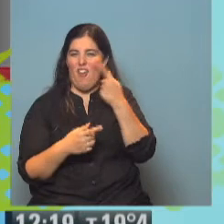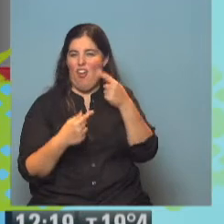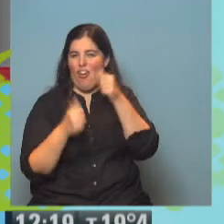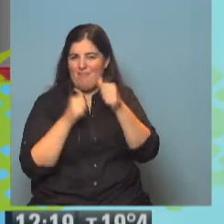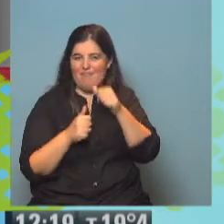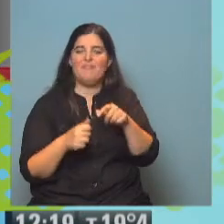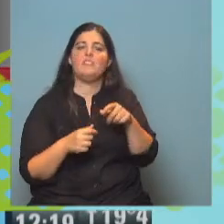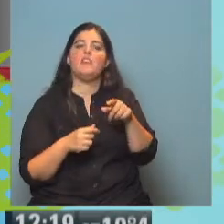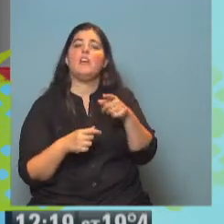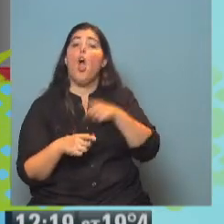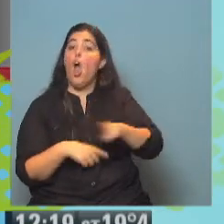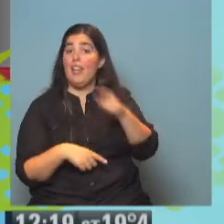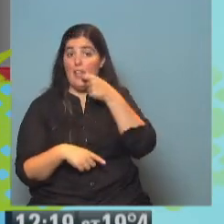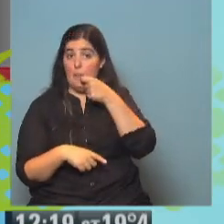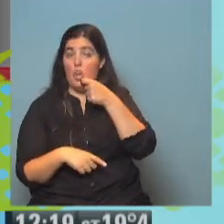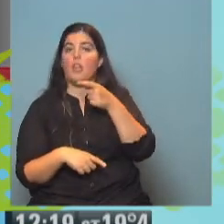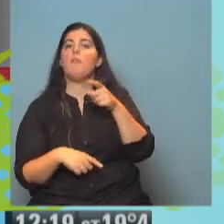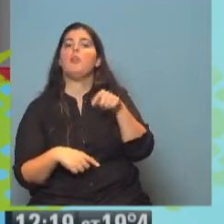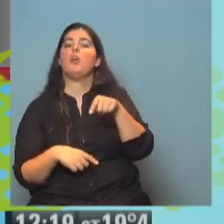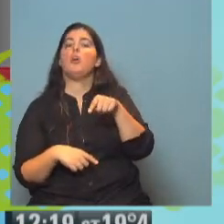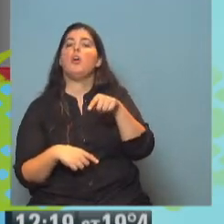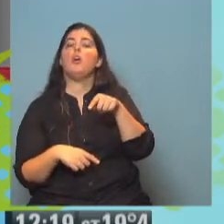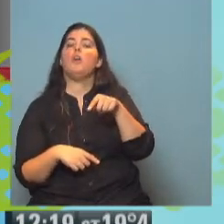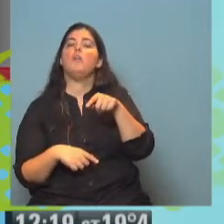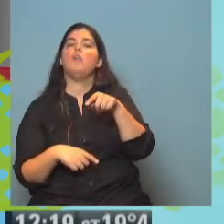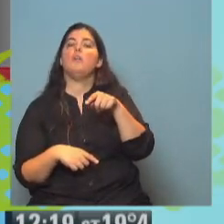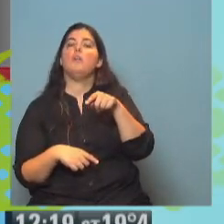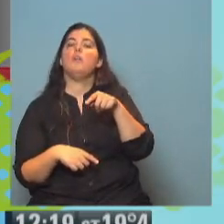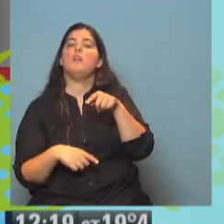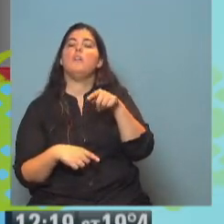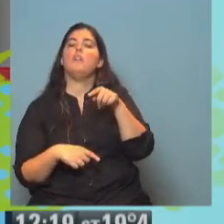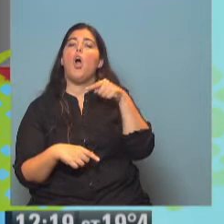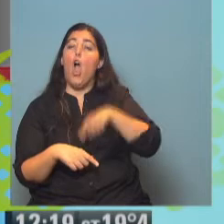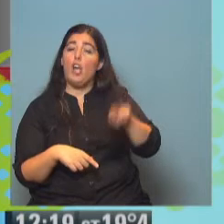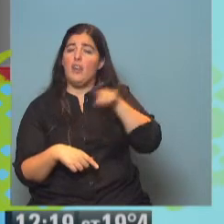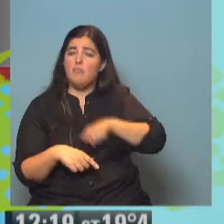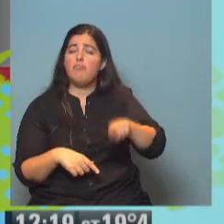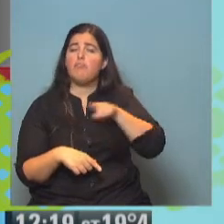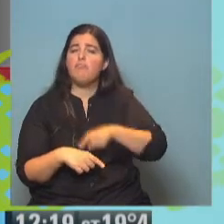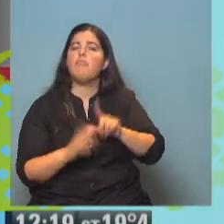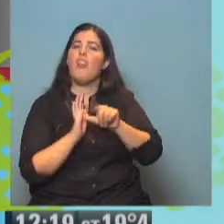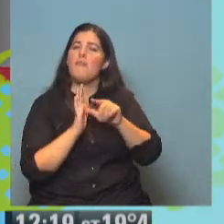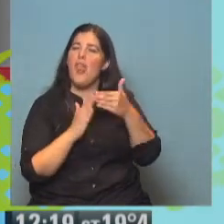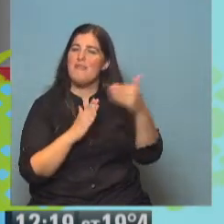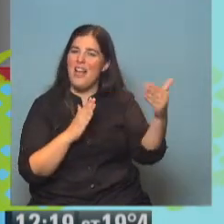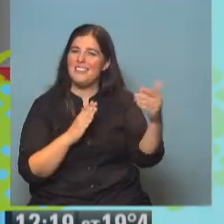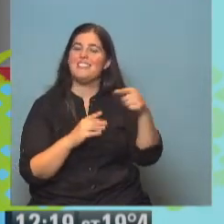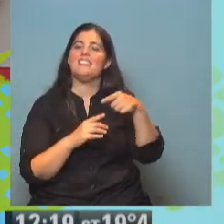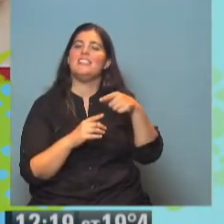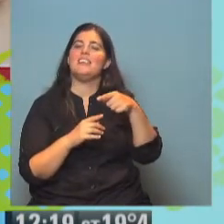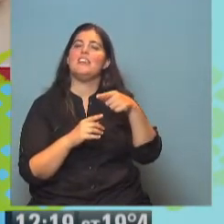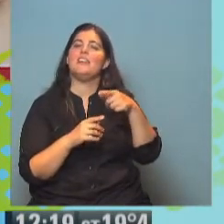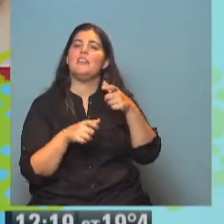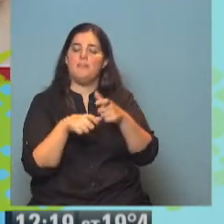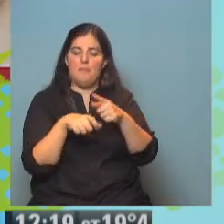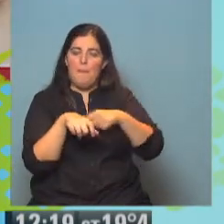en lo que se refiere a orina, es un poquito, es más, el fluyente de la orina tarda un poco más en lo que se refiere a formar